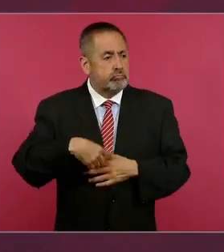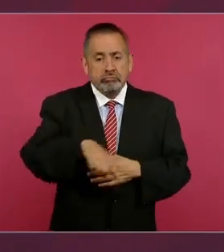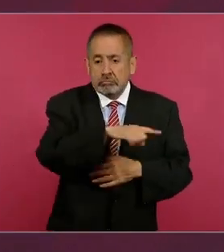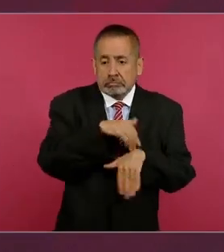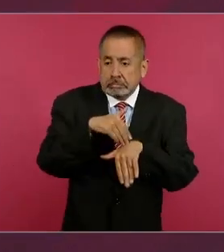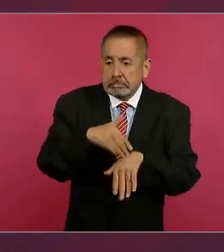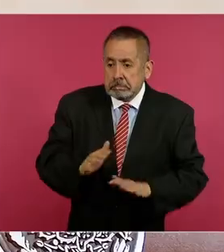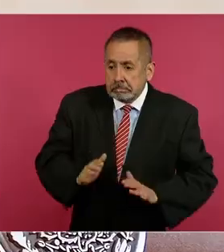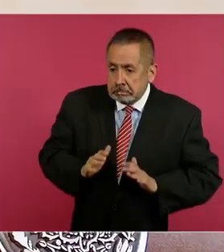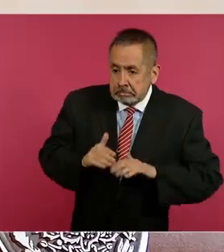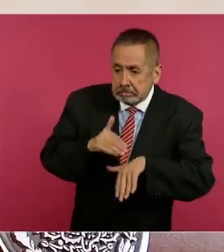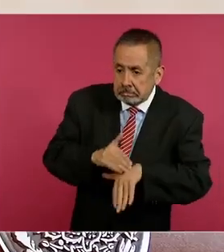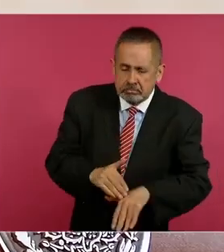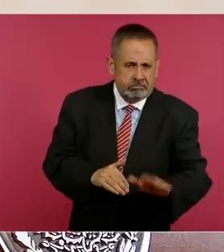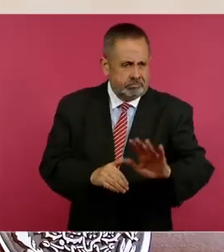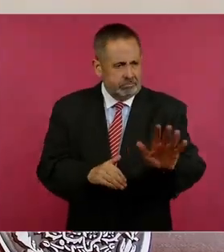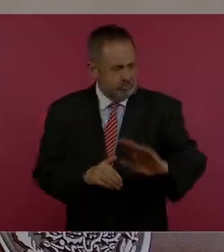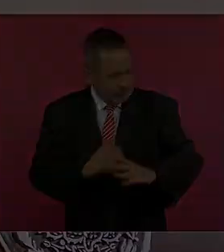manipular.